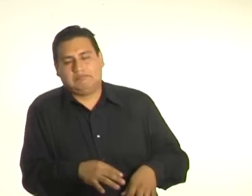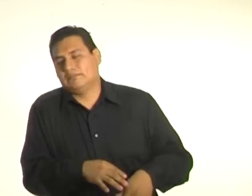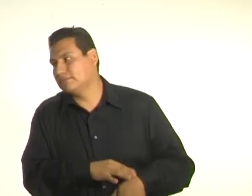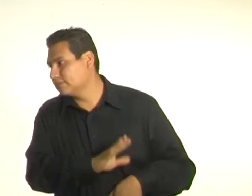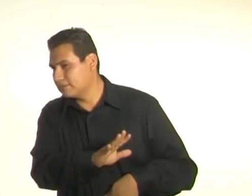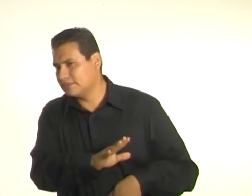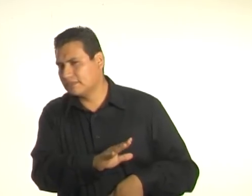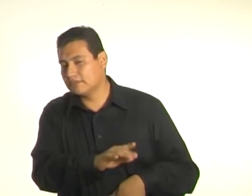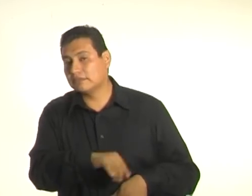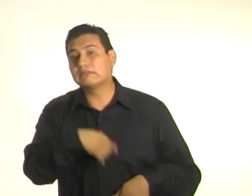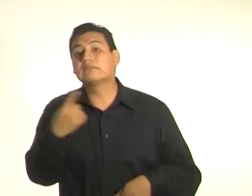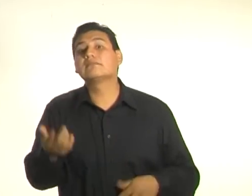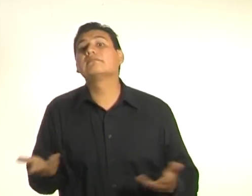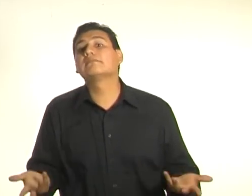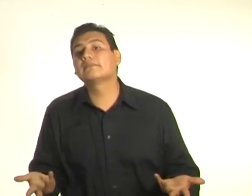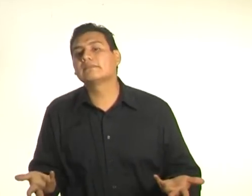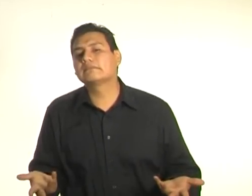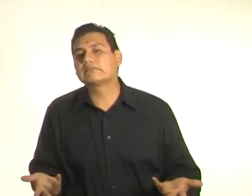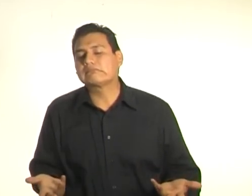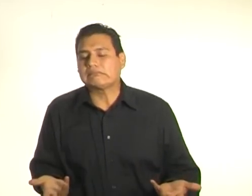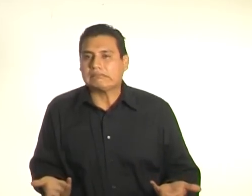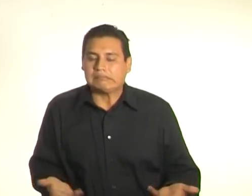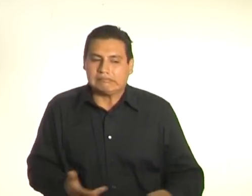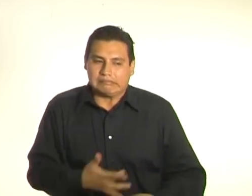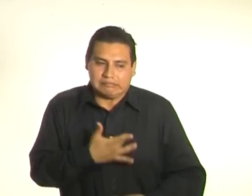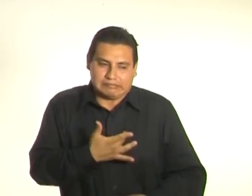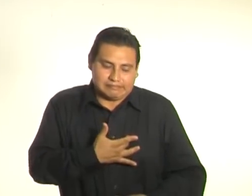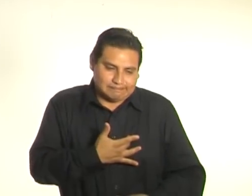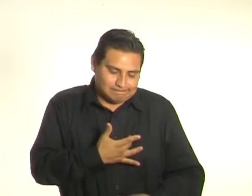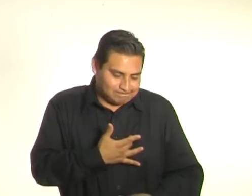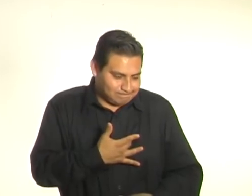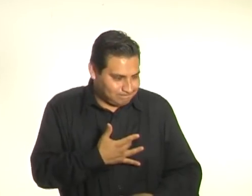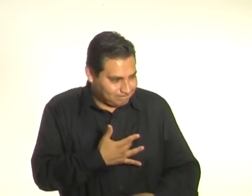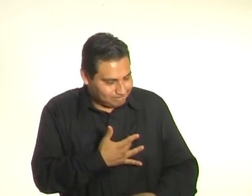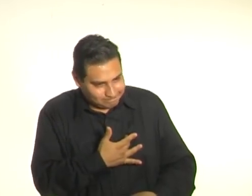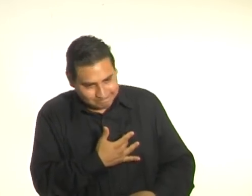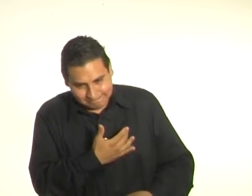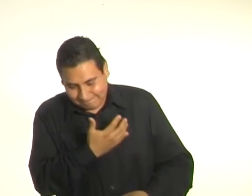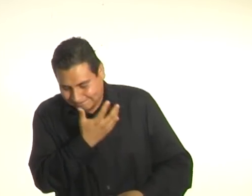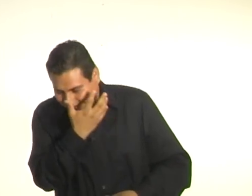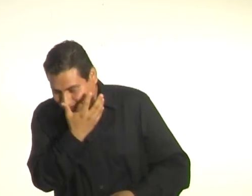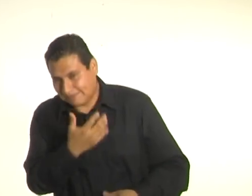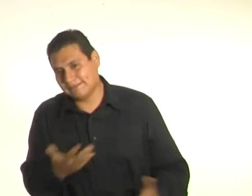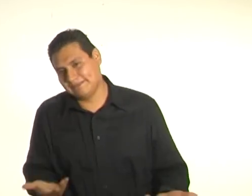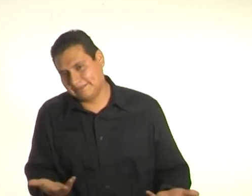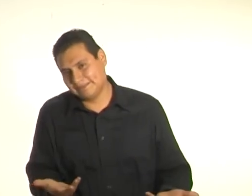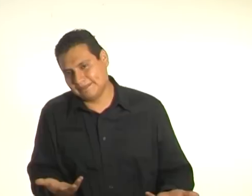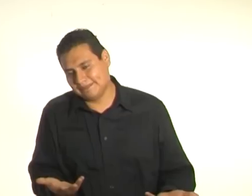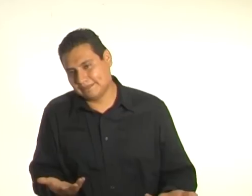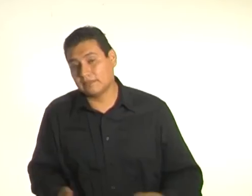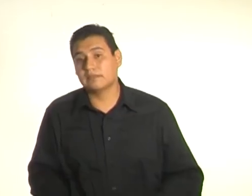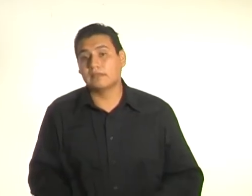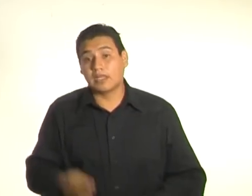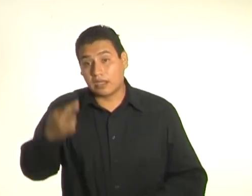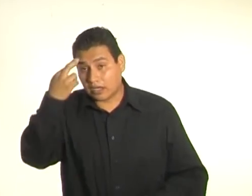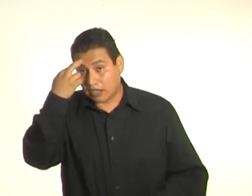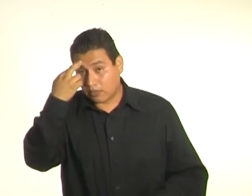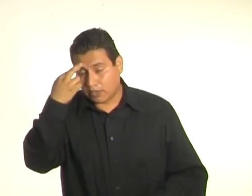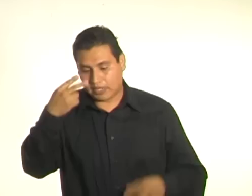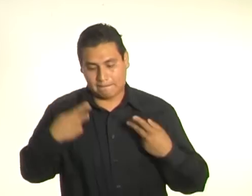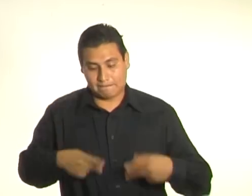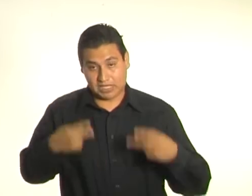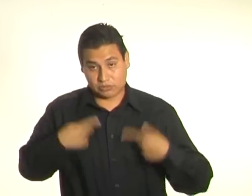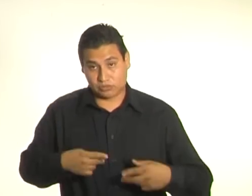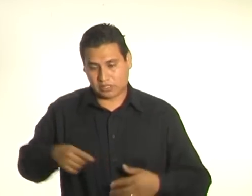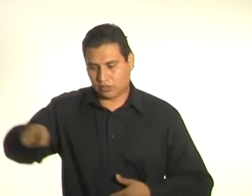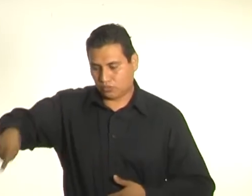seamos atentos, que prestemos atención. Porque esa persona que está al frente de nosotros está haciendo un gran esfuerzo por explicarnos.